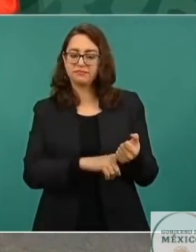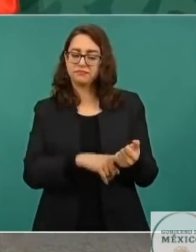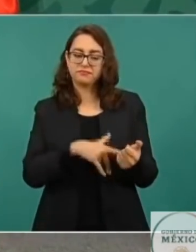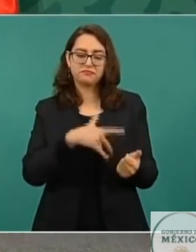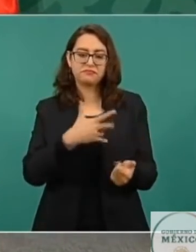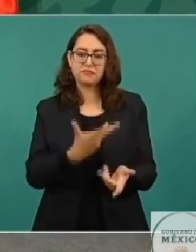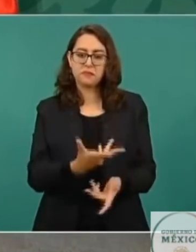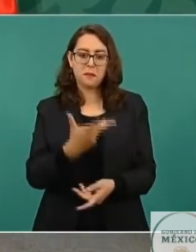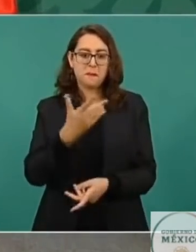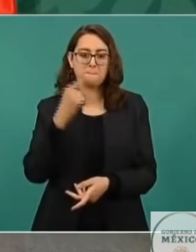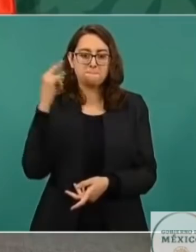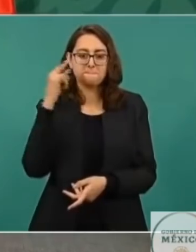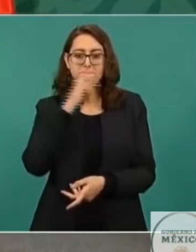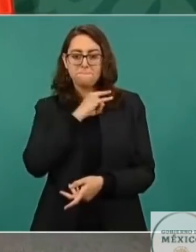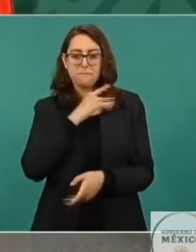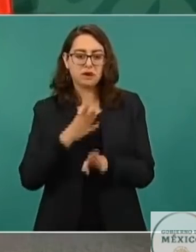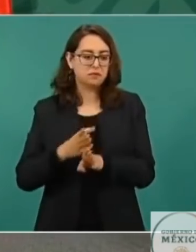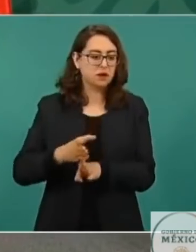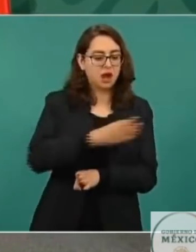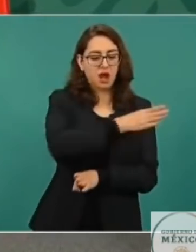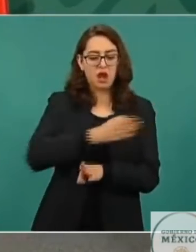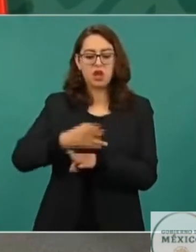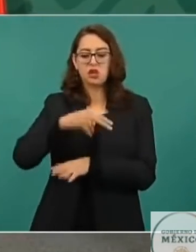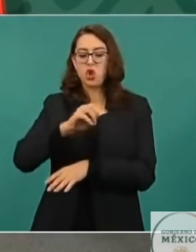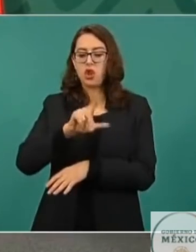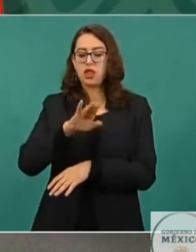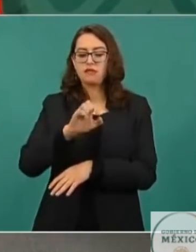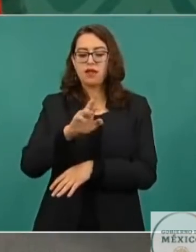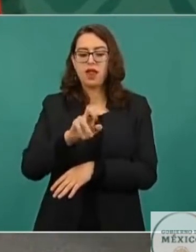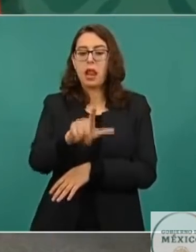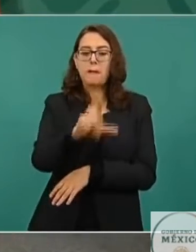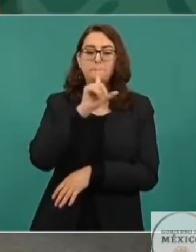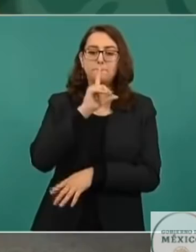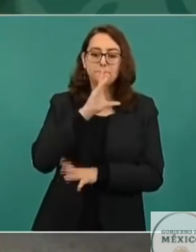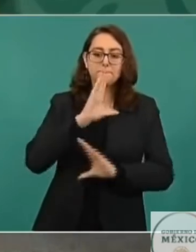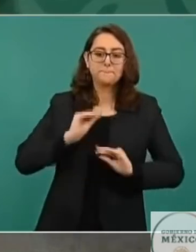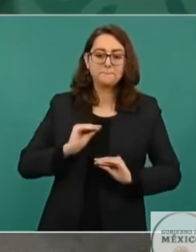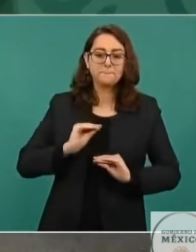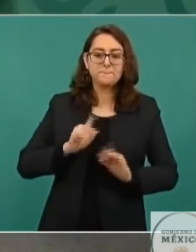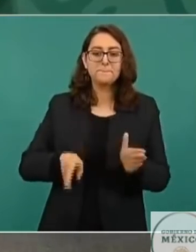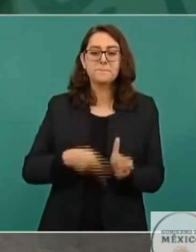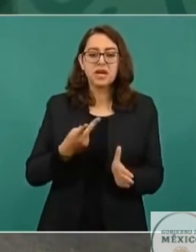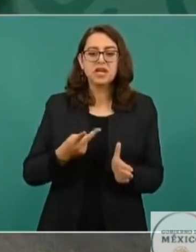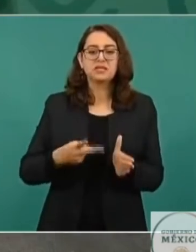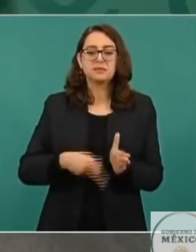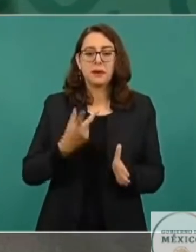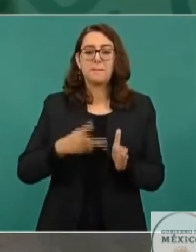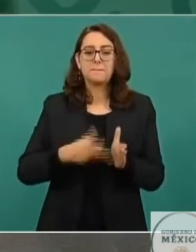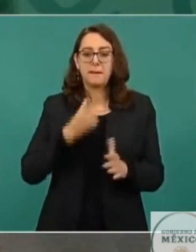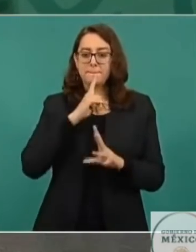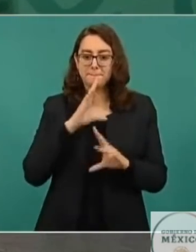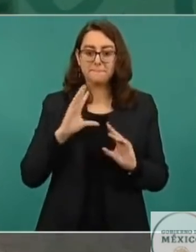durante este periodo neoliberal que ha sido uno de los periódicos de más saqueo